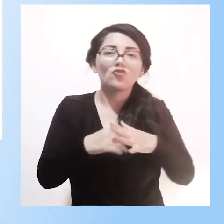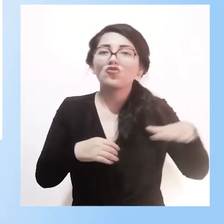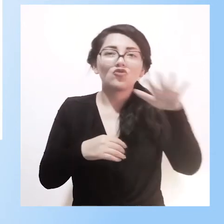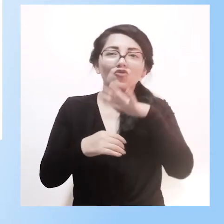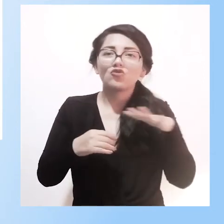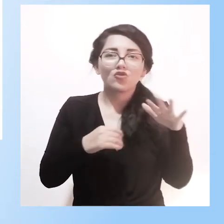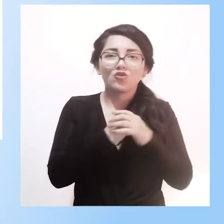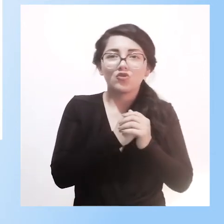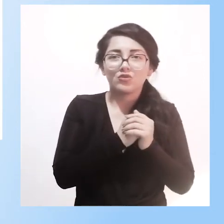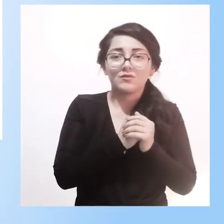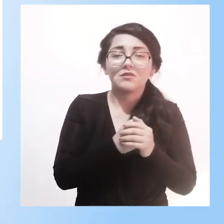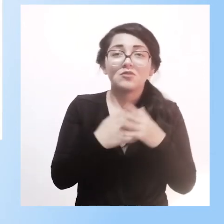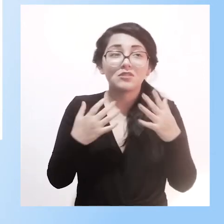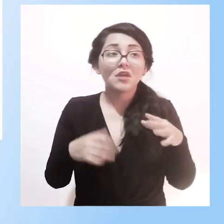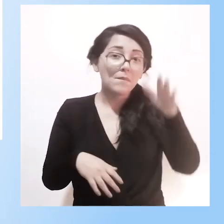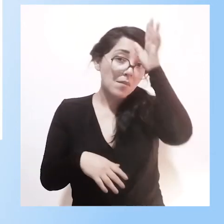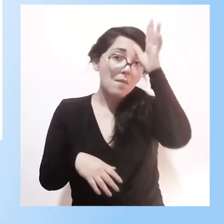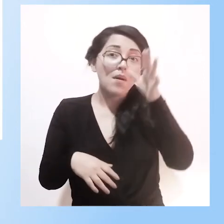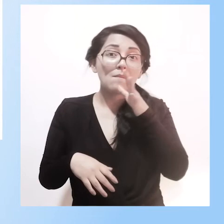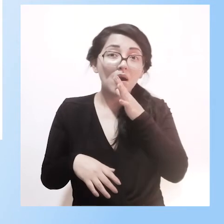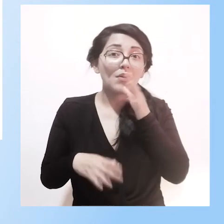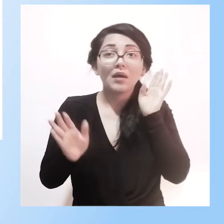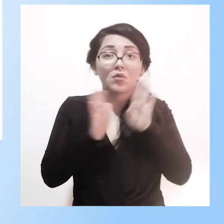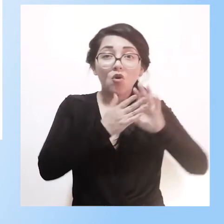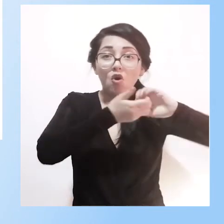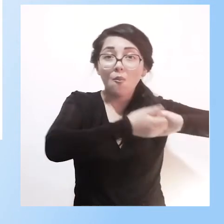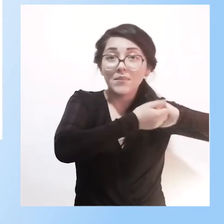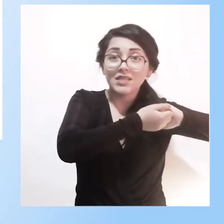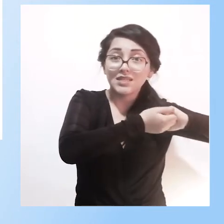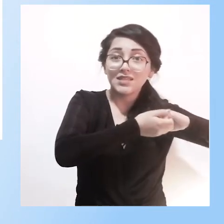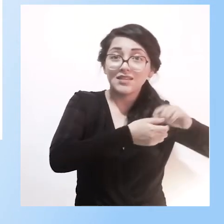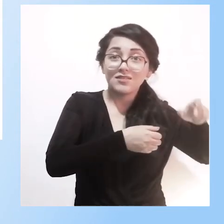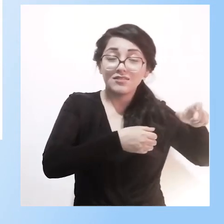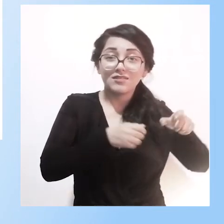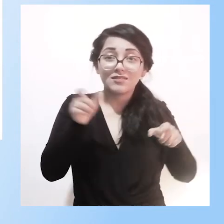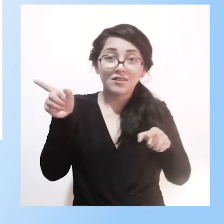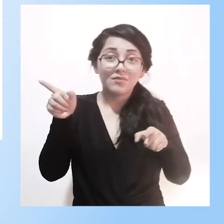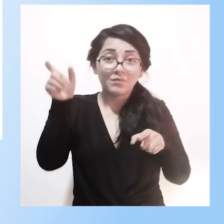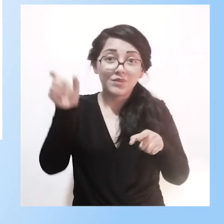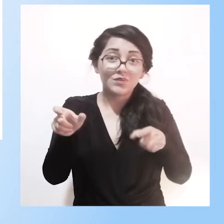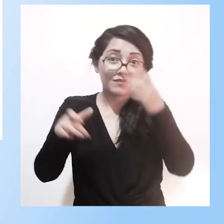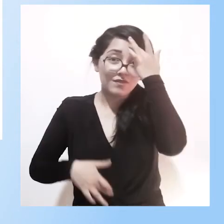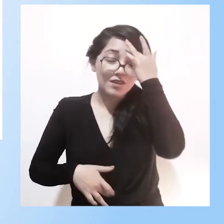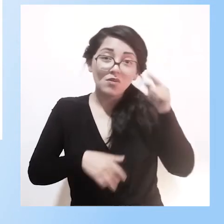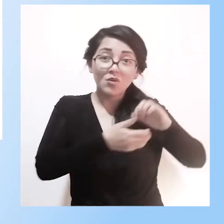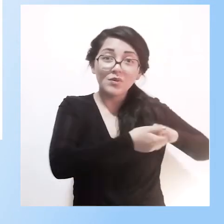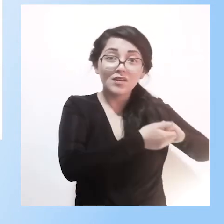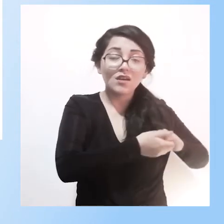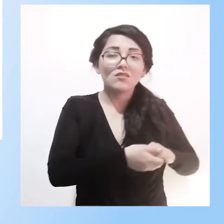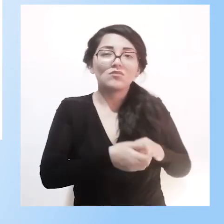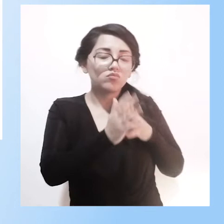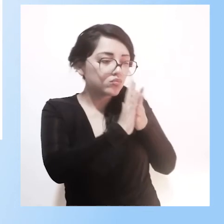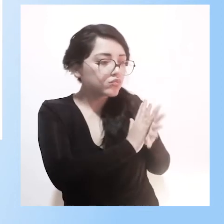Así que sensibiliza a los padres de los alumnos de la escuela, los profesores, a tener una mirada